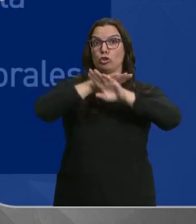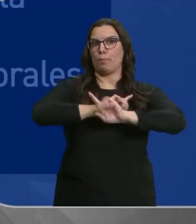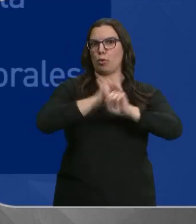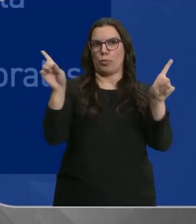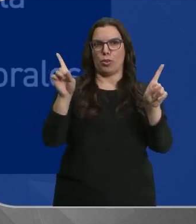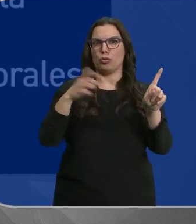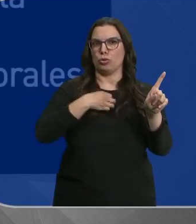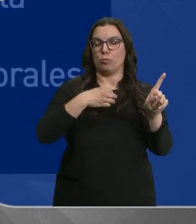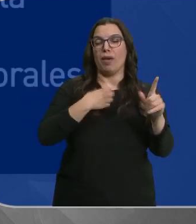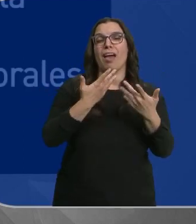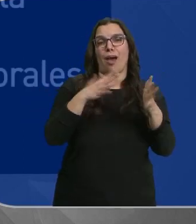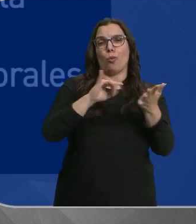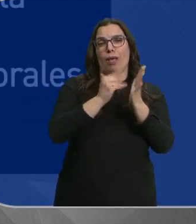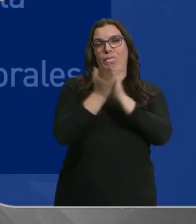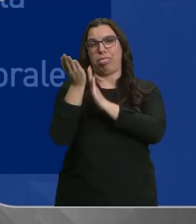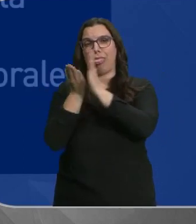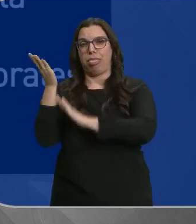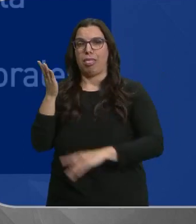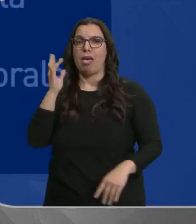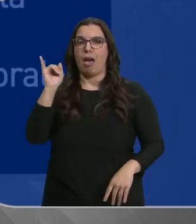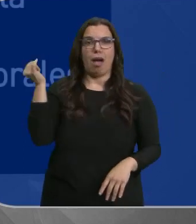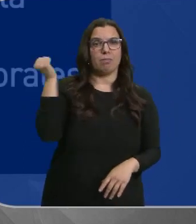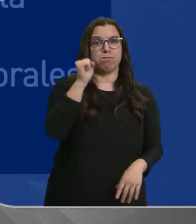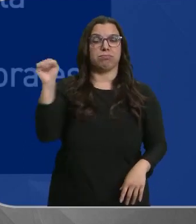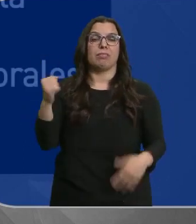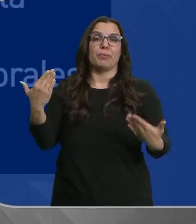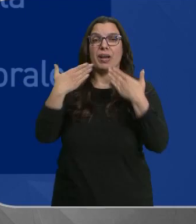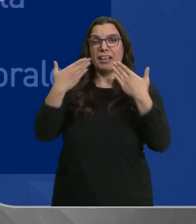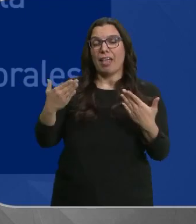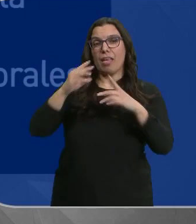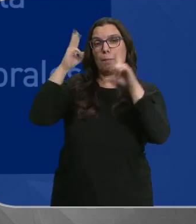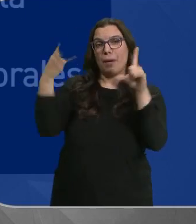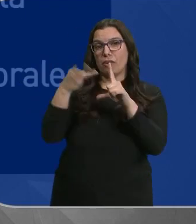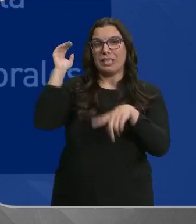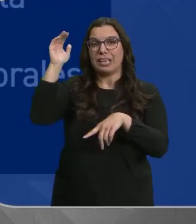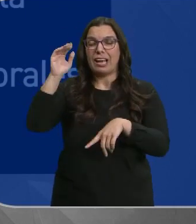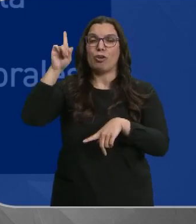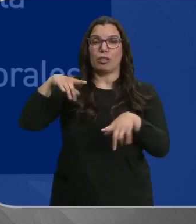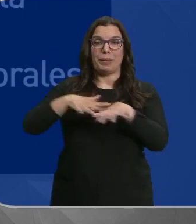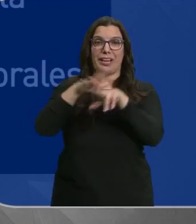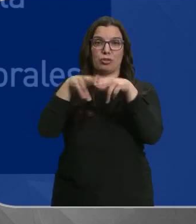Aunque veremos mecanismos para esquivar la norma a través de medios extranjeros y de las redes sociales.